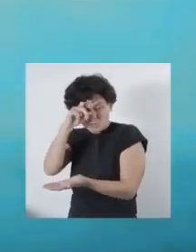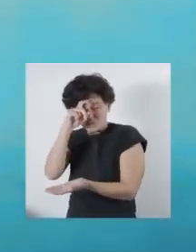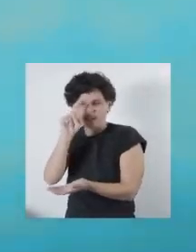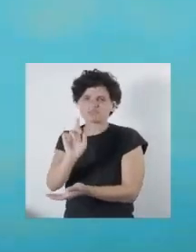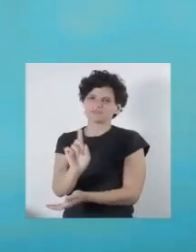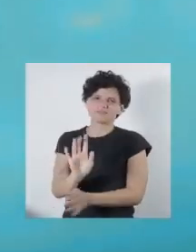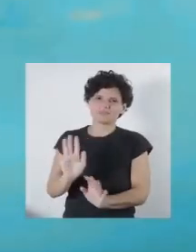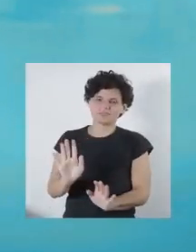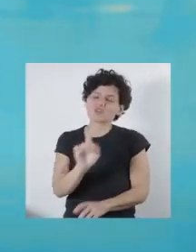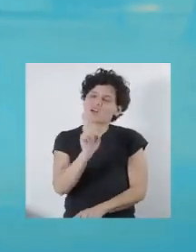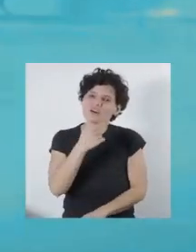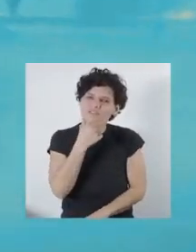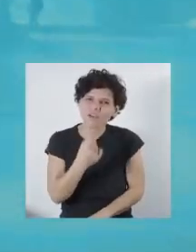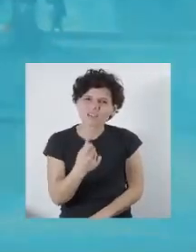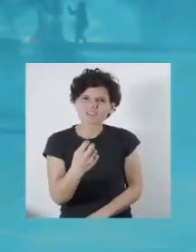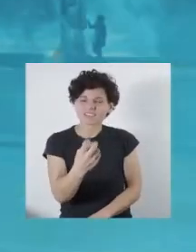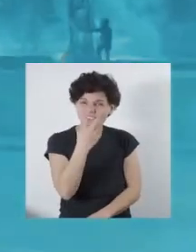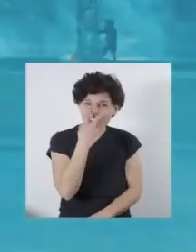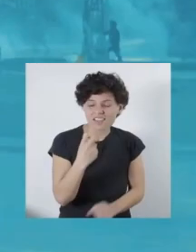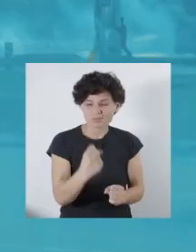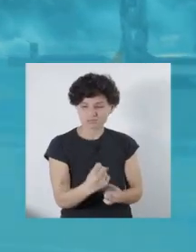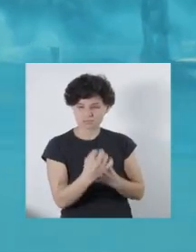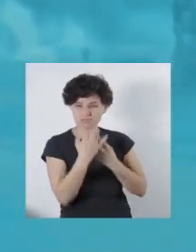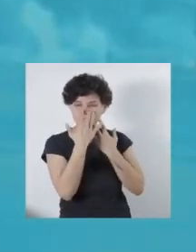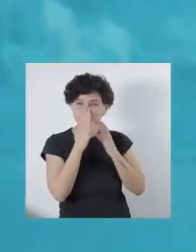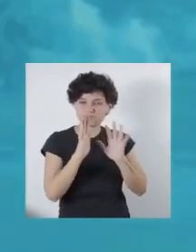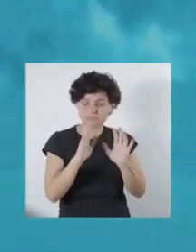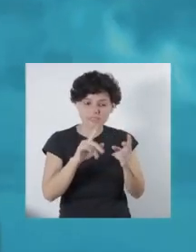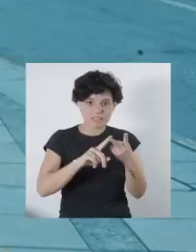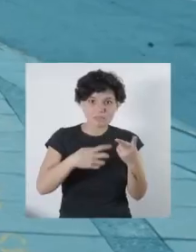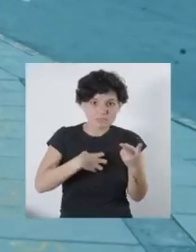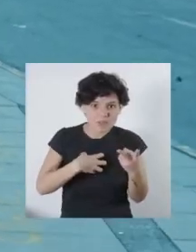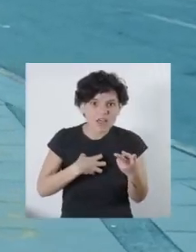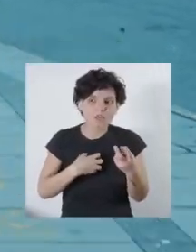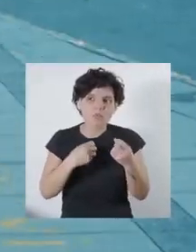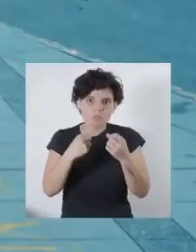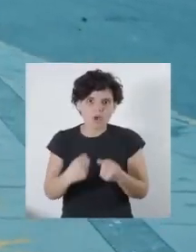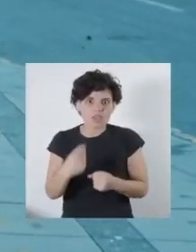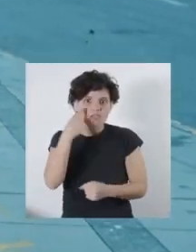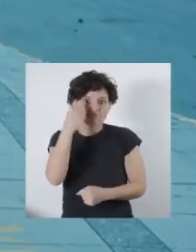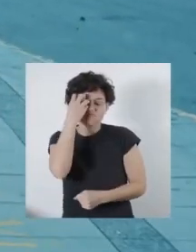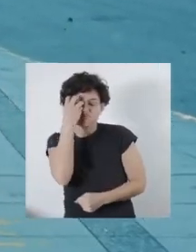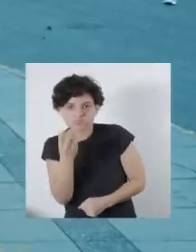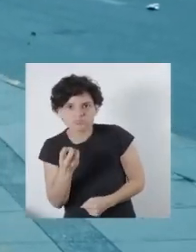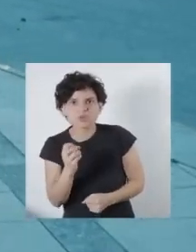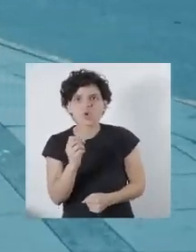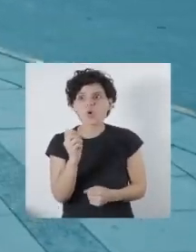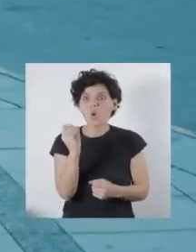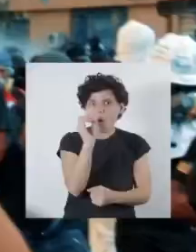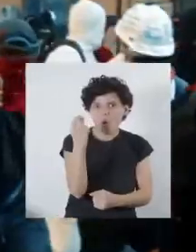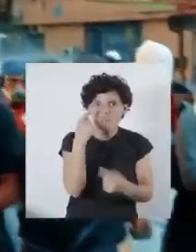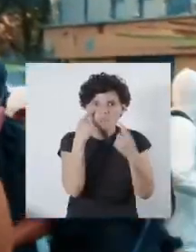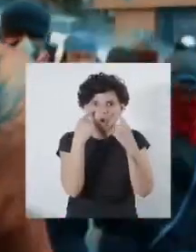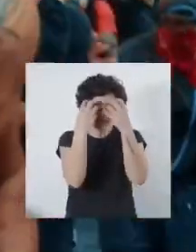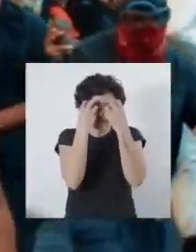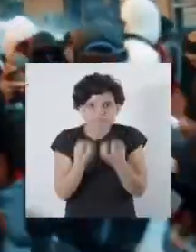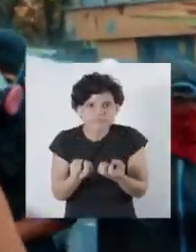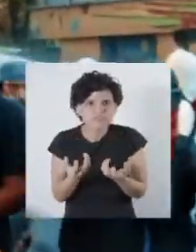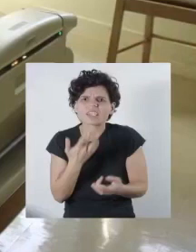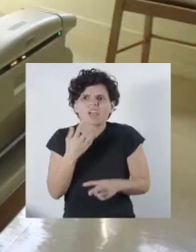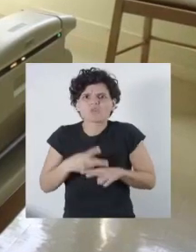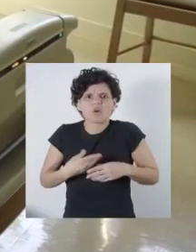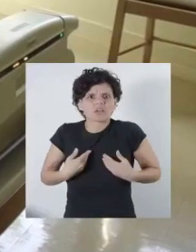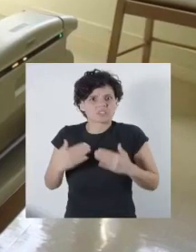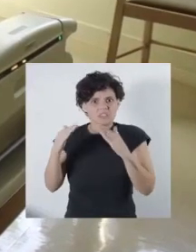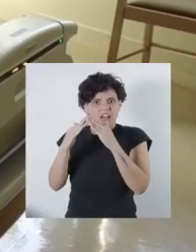Porque no es fácil estar acá, estar expuesto a los gases, tener miedo de la posibilidad de que te saquen un ojo o que los perdáis